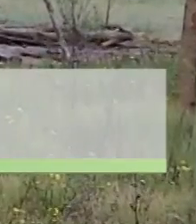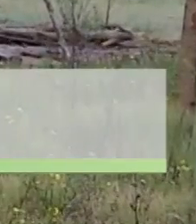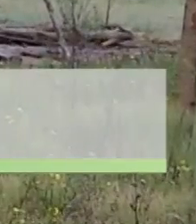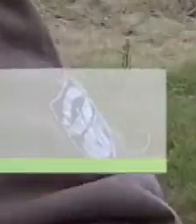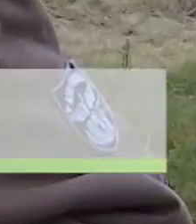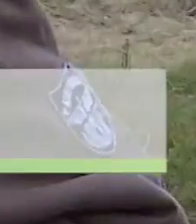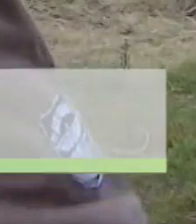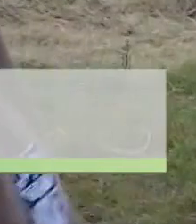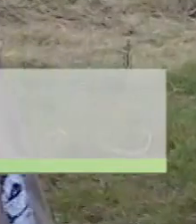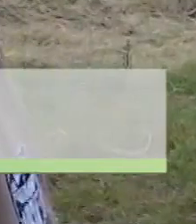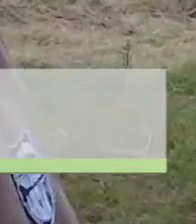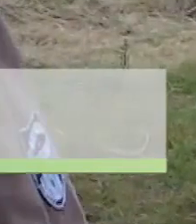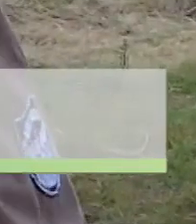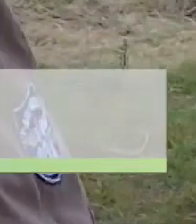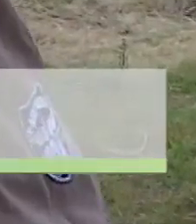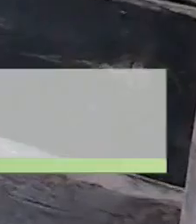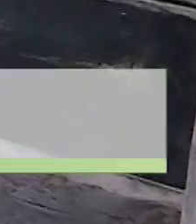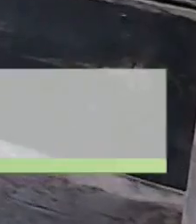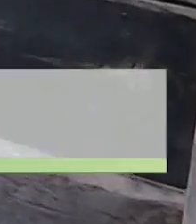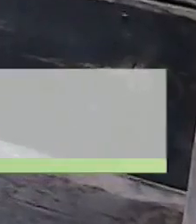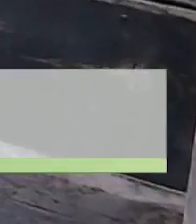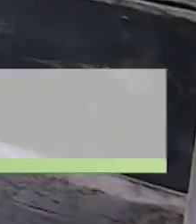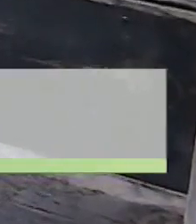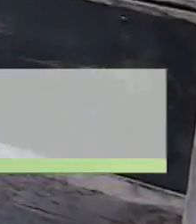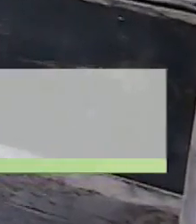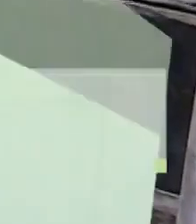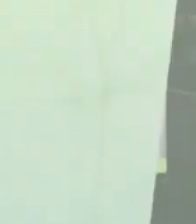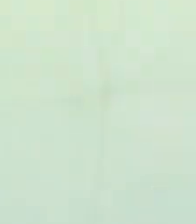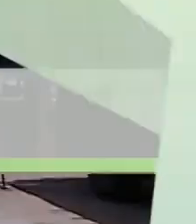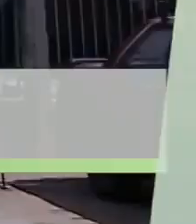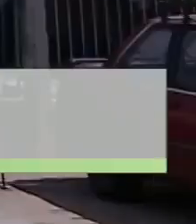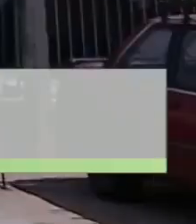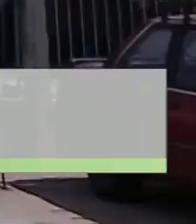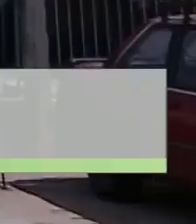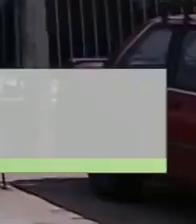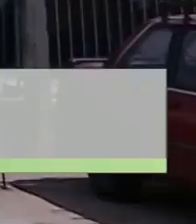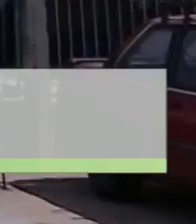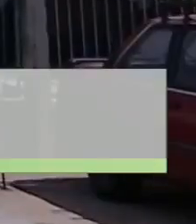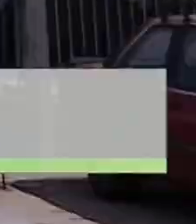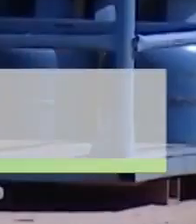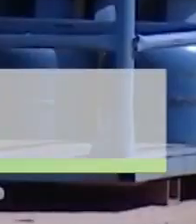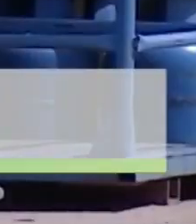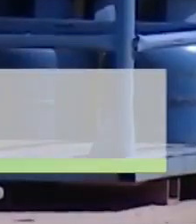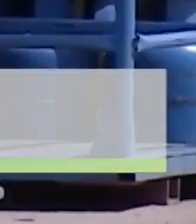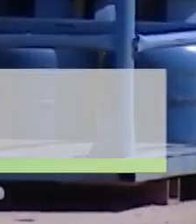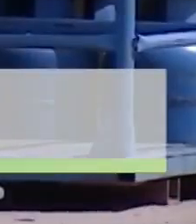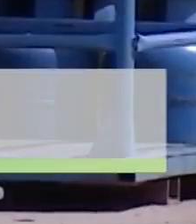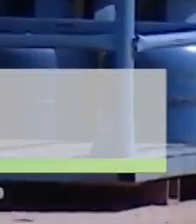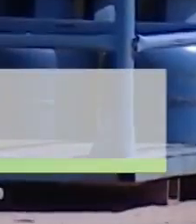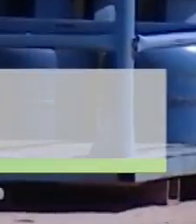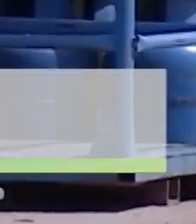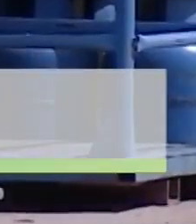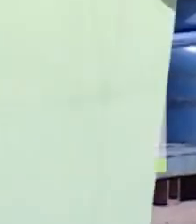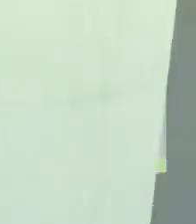reclaman una respuesta del gobierno para evitar el desalojo de 125 familias. Se agudiza el conflicto en Río Gas y faltan garrafas de 13